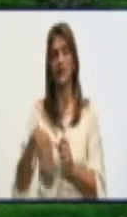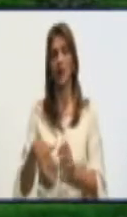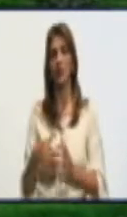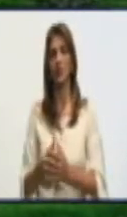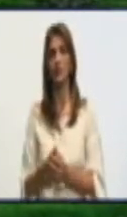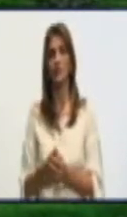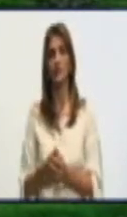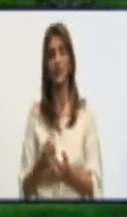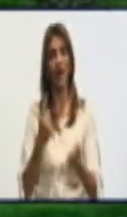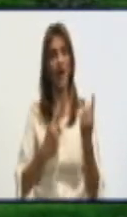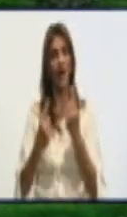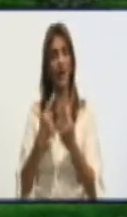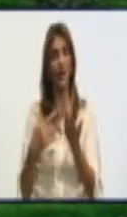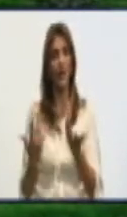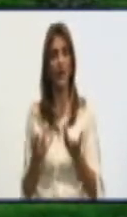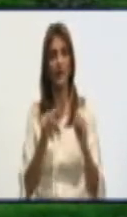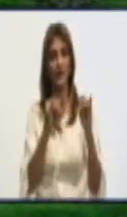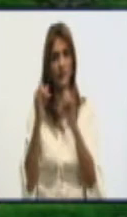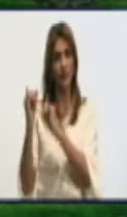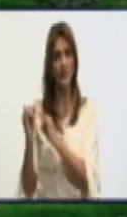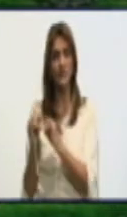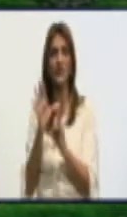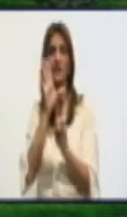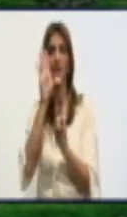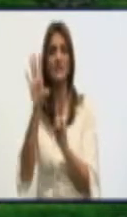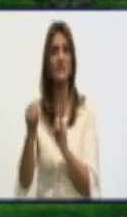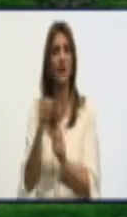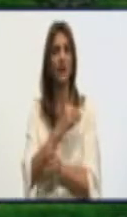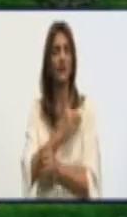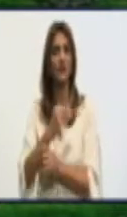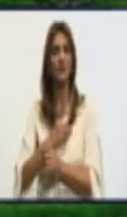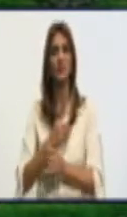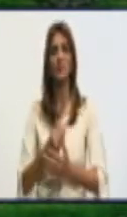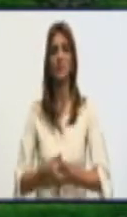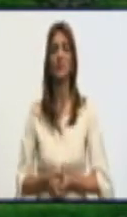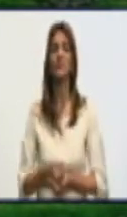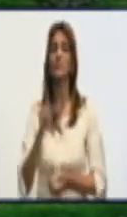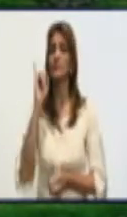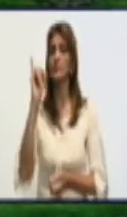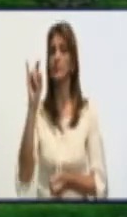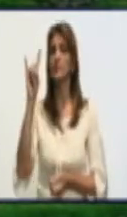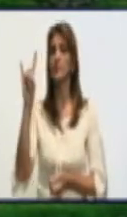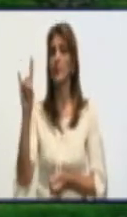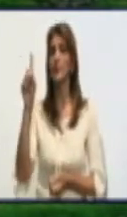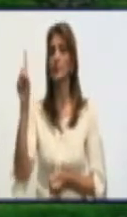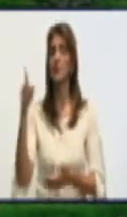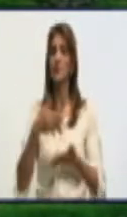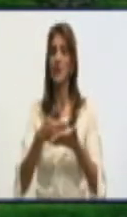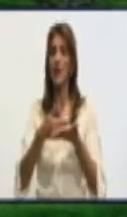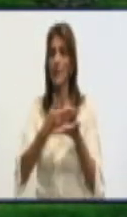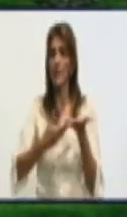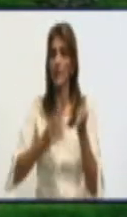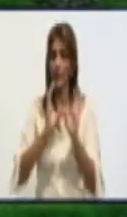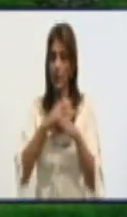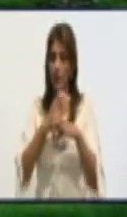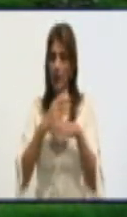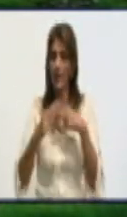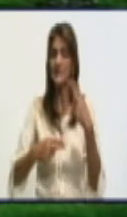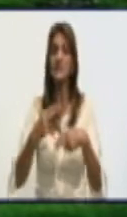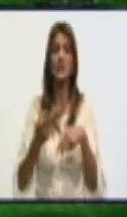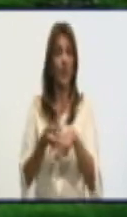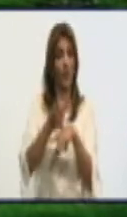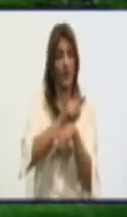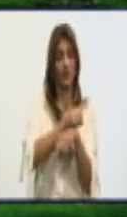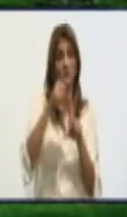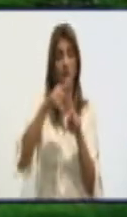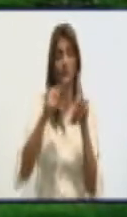algunos de los datos que daba a conocer la doctora, de 691 muestras procesadas en la provincia de Granma, un